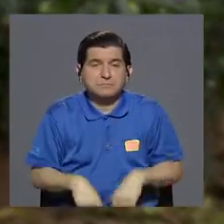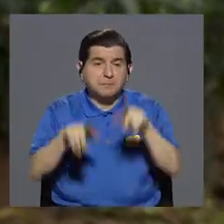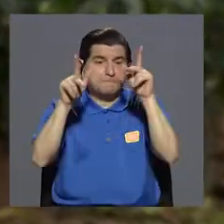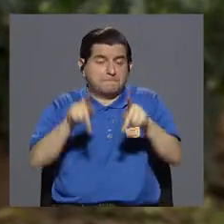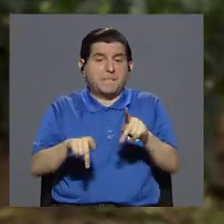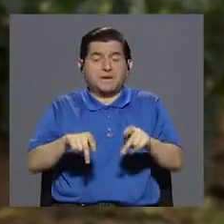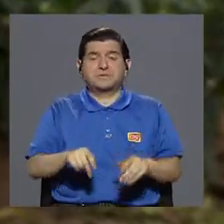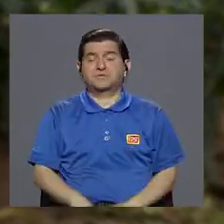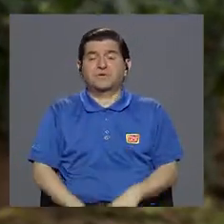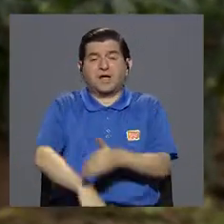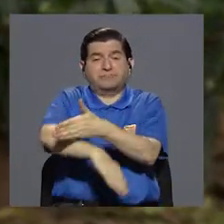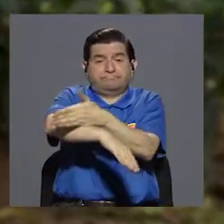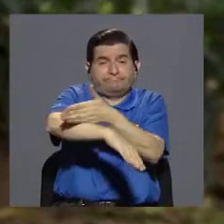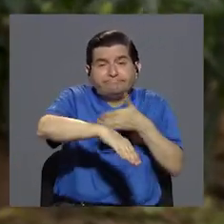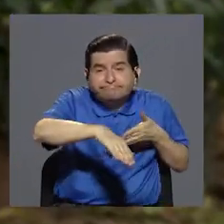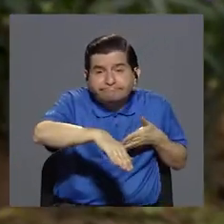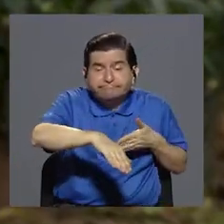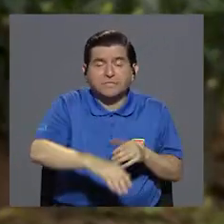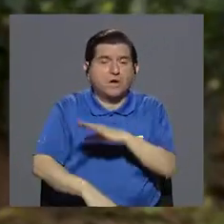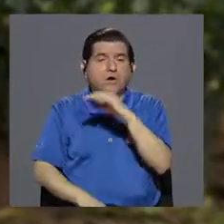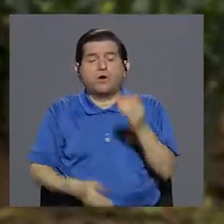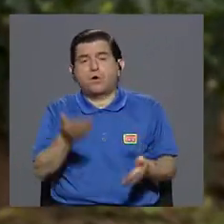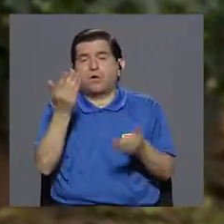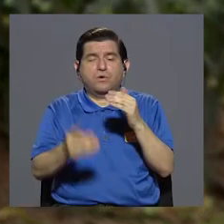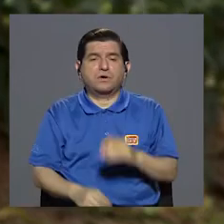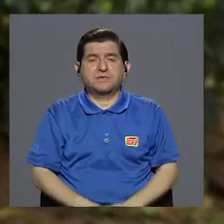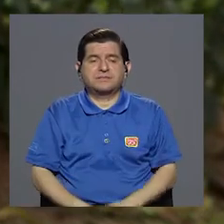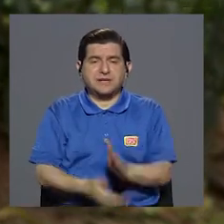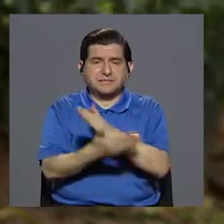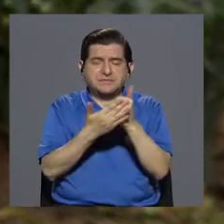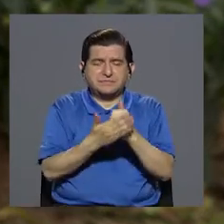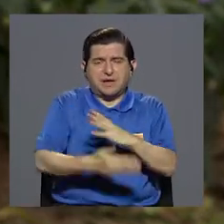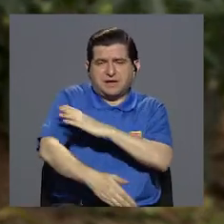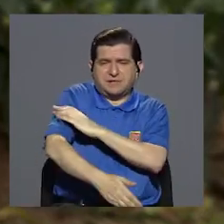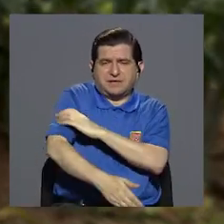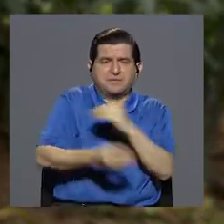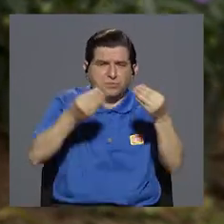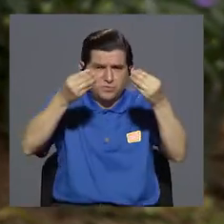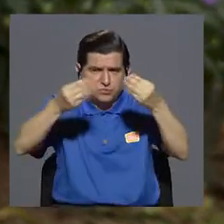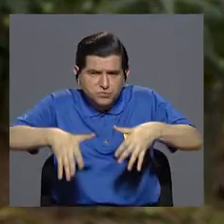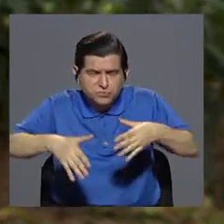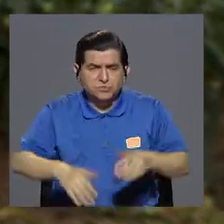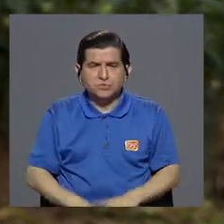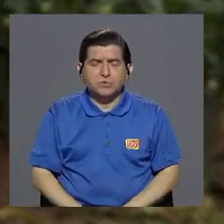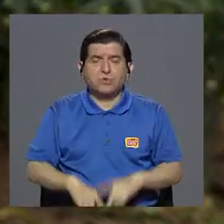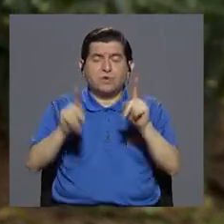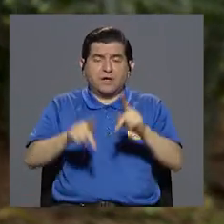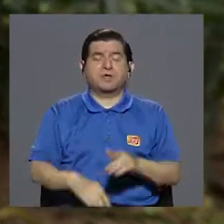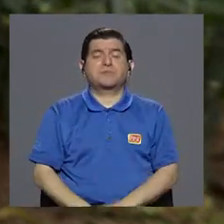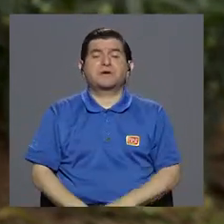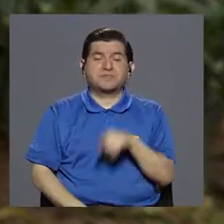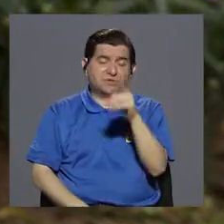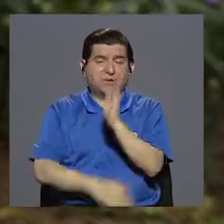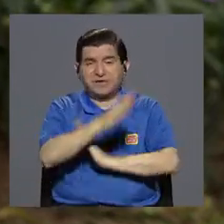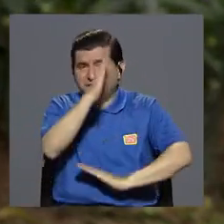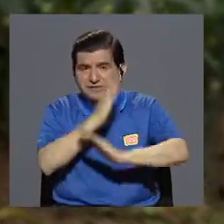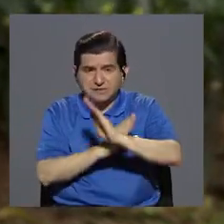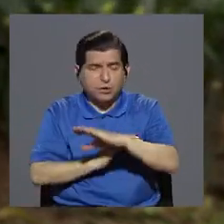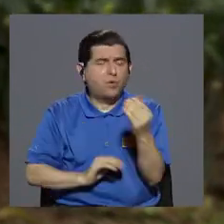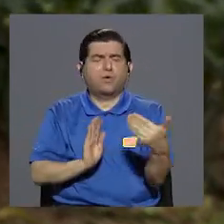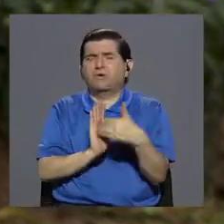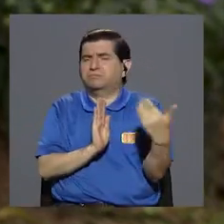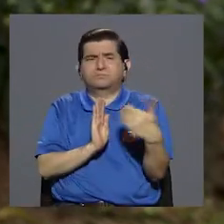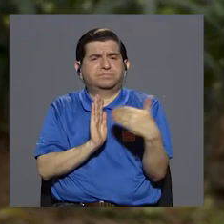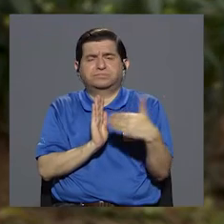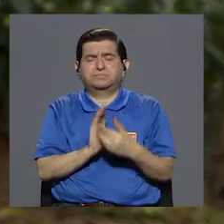Que por ejemplo la persona es amputada o pierde una masa muscular importante y queda discapacitada y muy